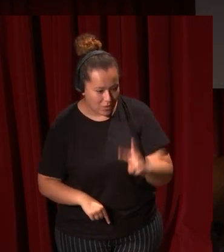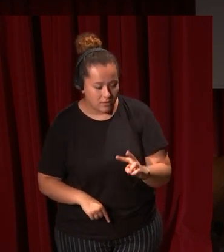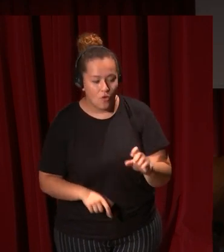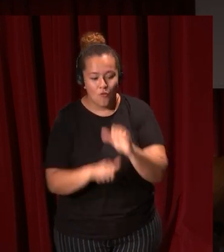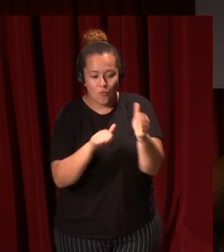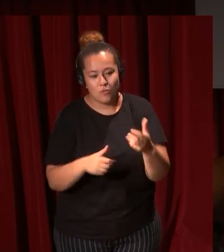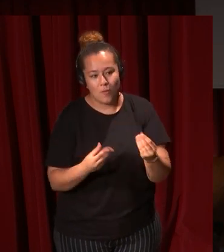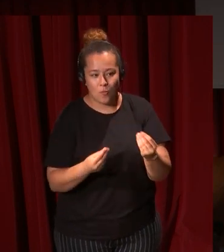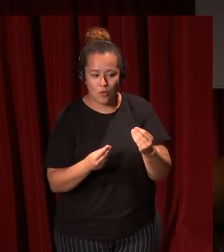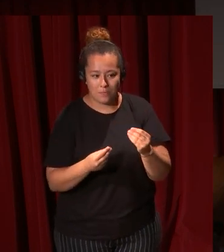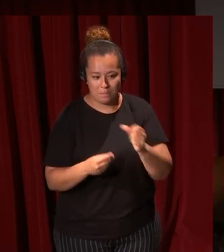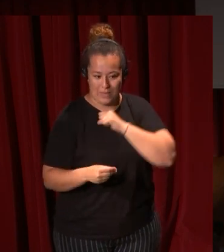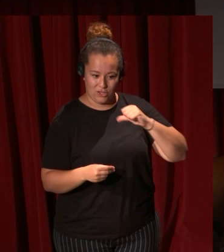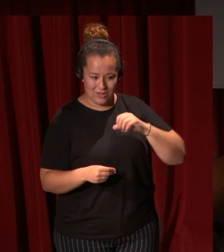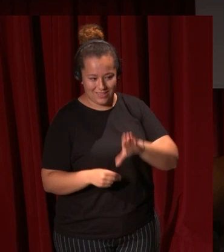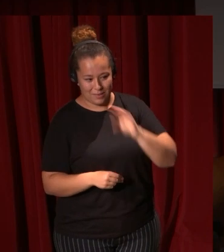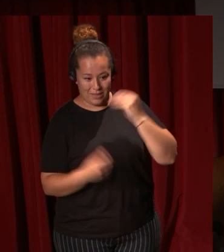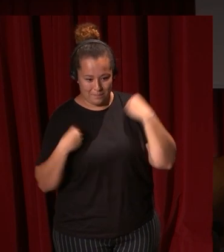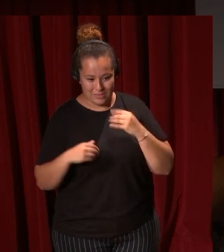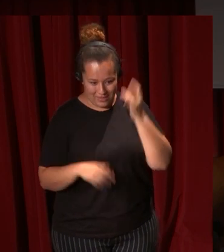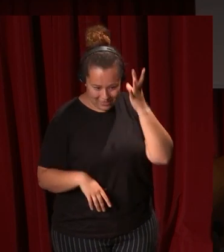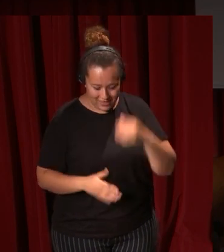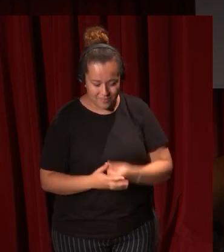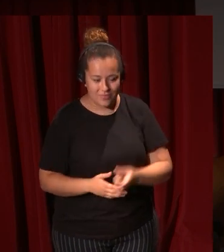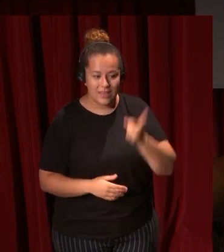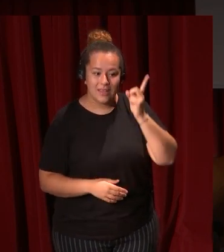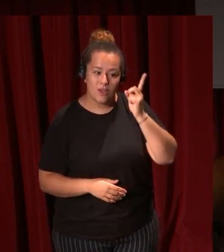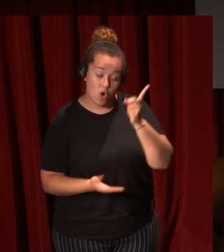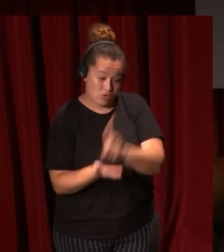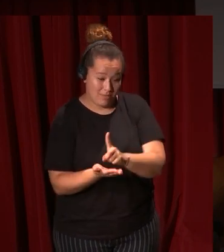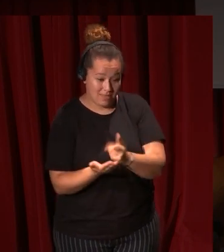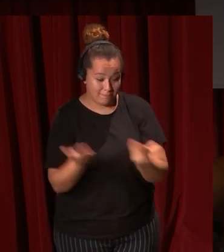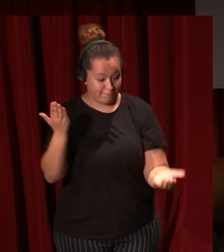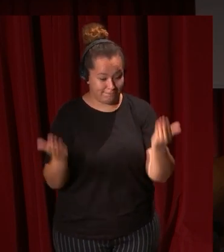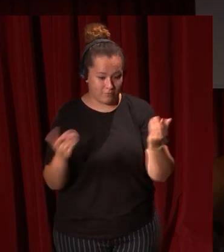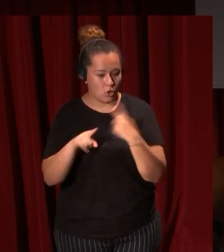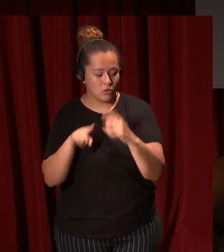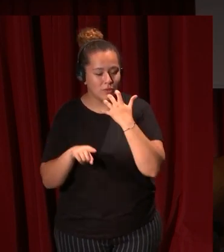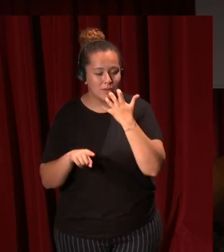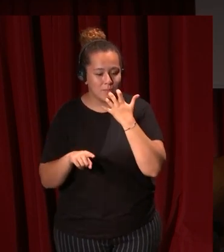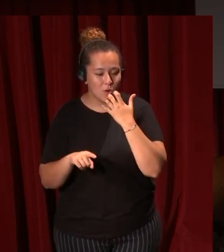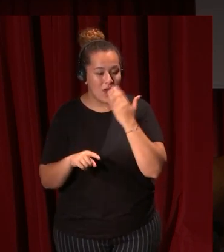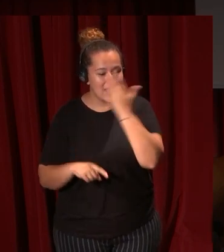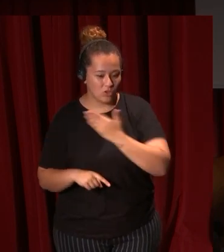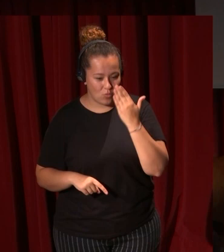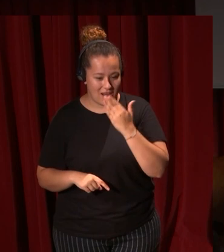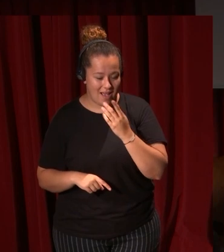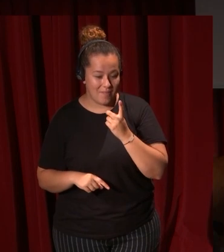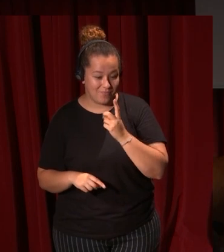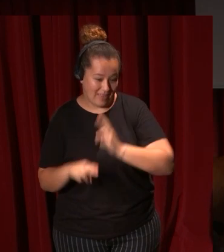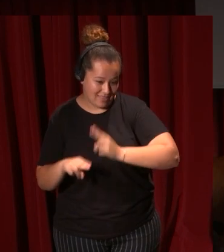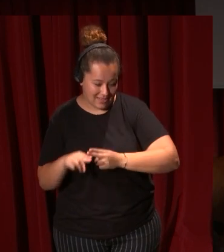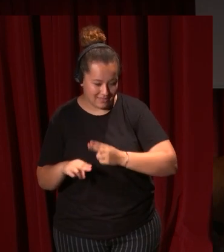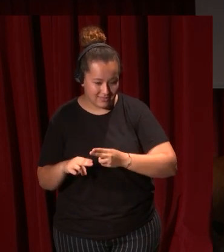personal de interpretar la misma idea y contrastarlo de nuevo con cosas como la escuela de Atenas de Rafael en la que los sabios